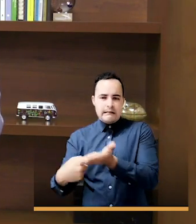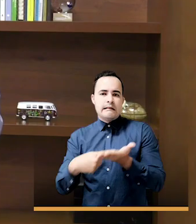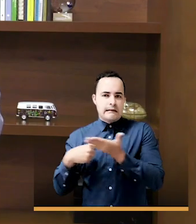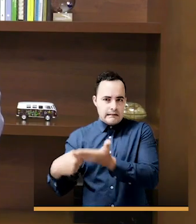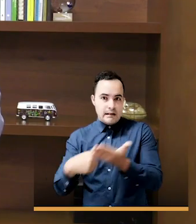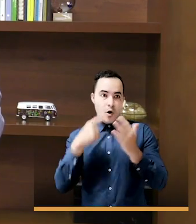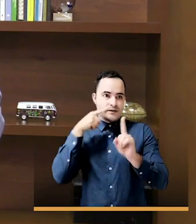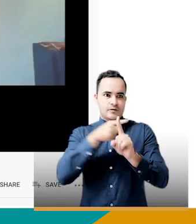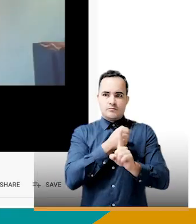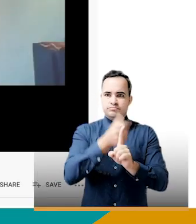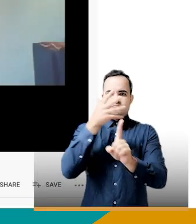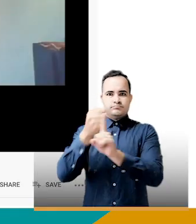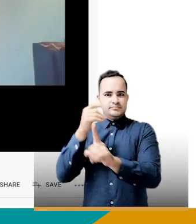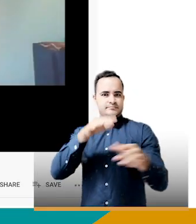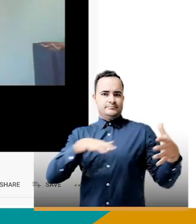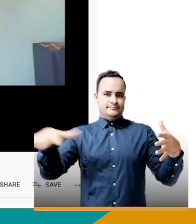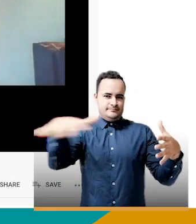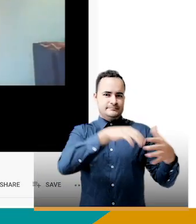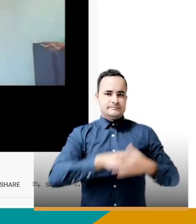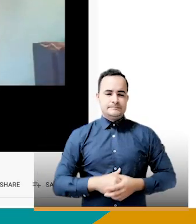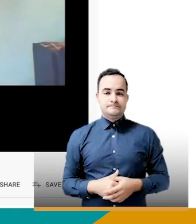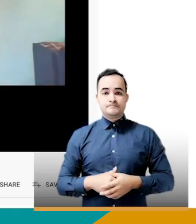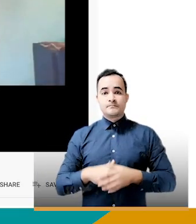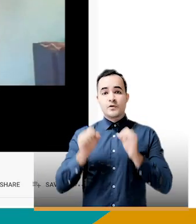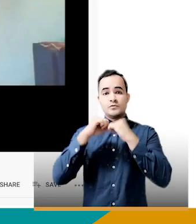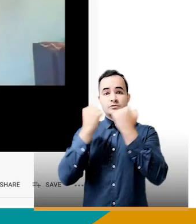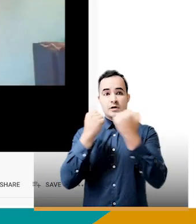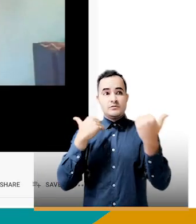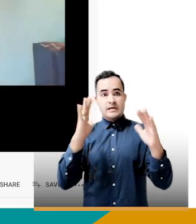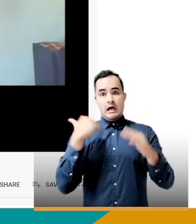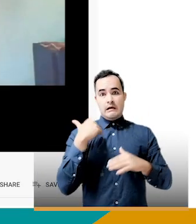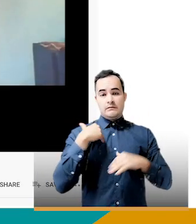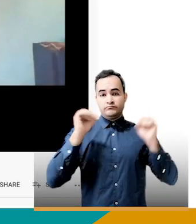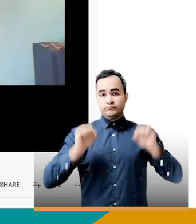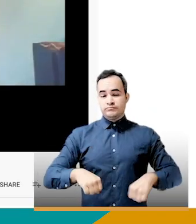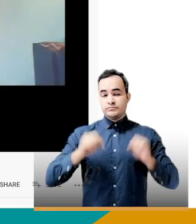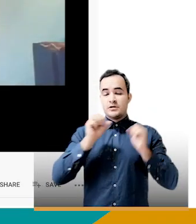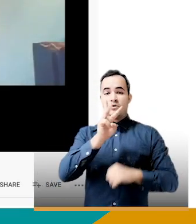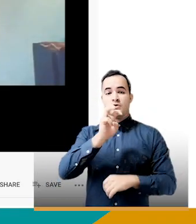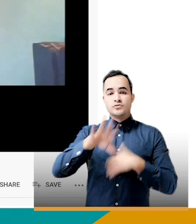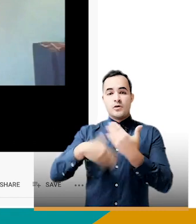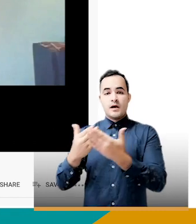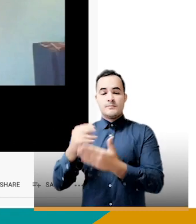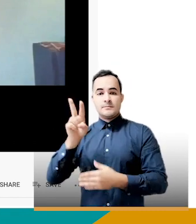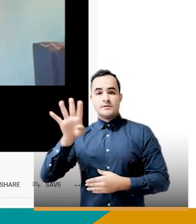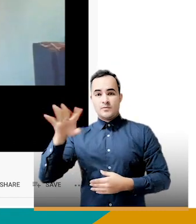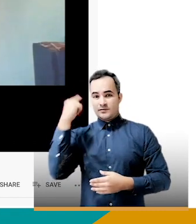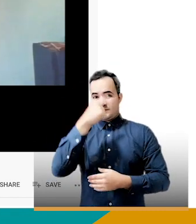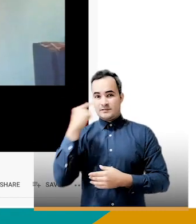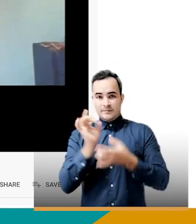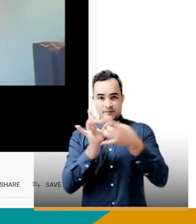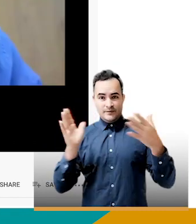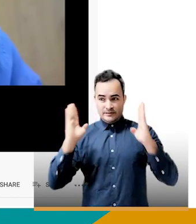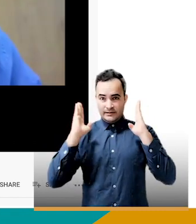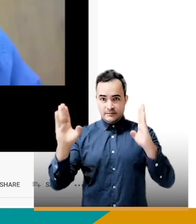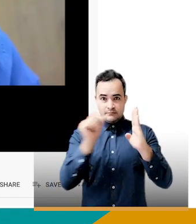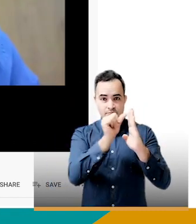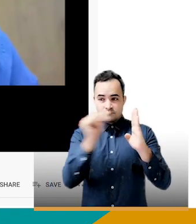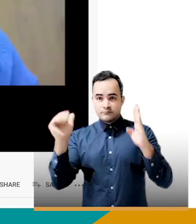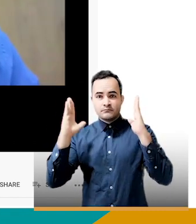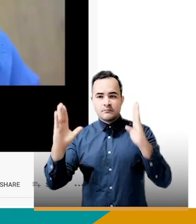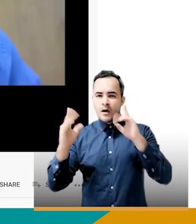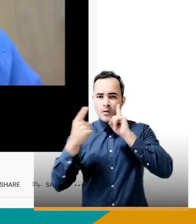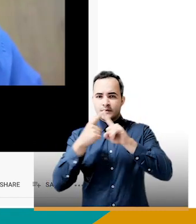impacto en los territorios. El Consejo ha sido llamado entre el 8 y el 24 de este mes de septiembre por parte de la administración a